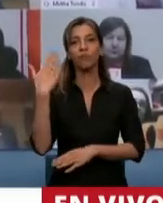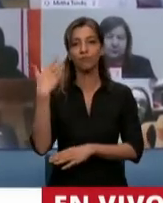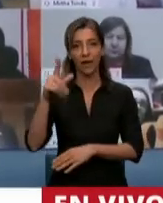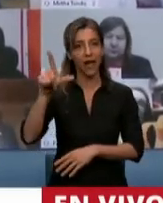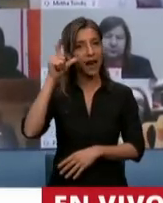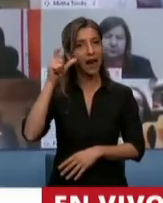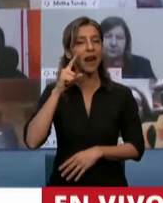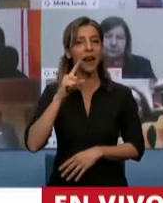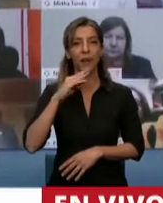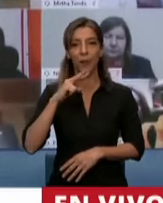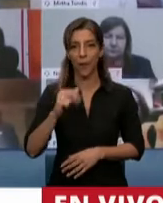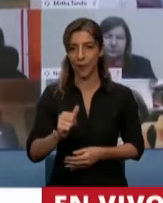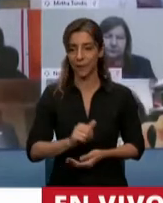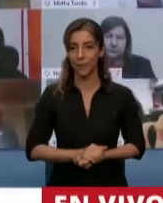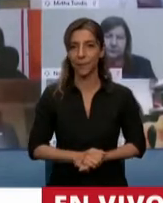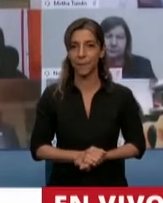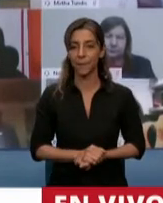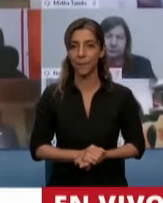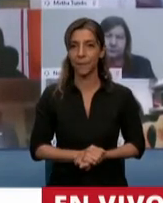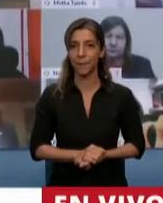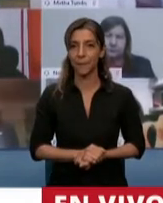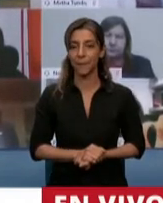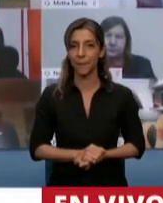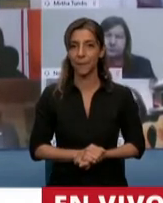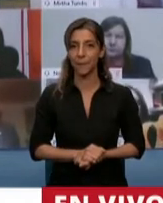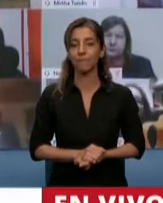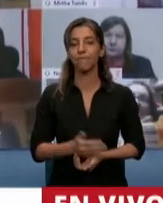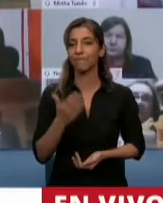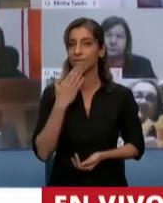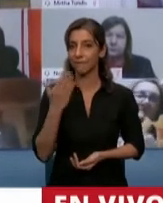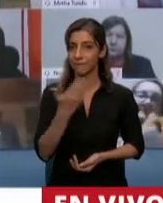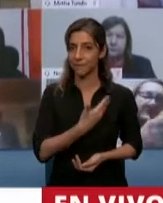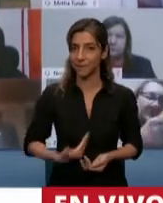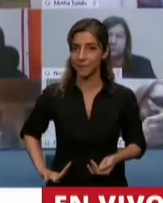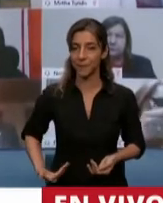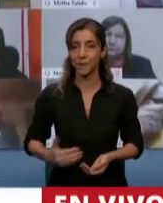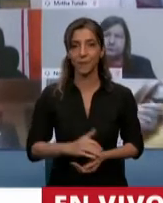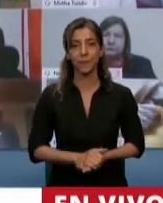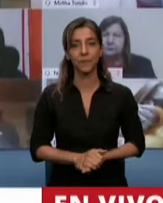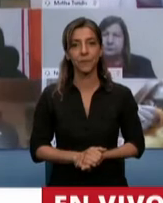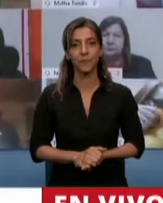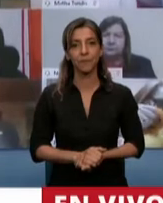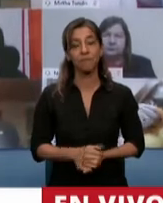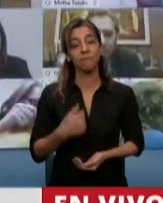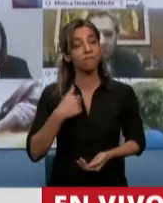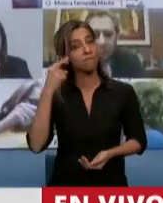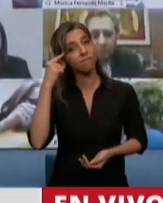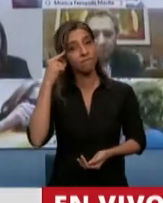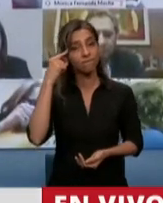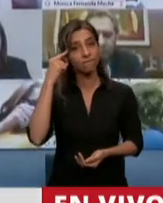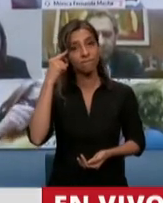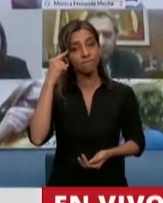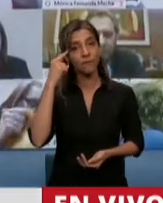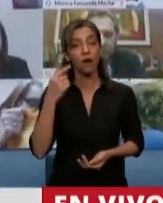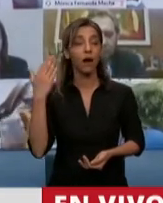Gracias, presidente. Pensaba, después de escuchar tantas